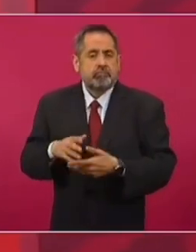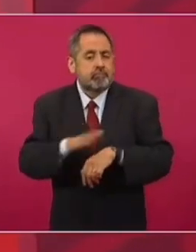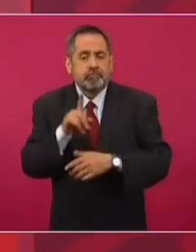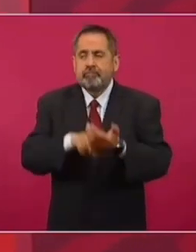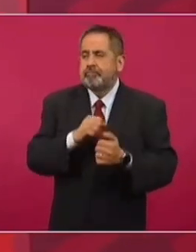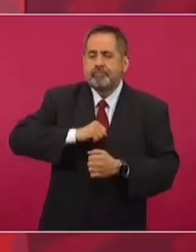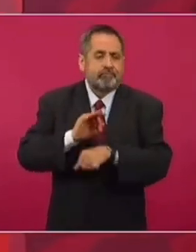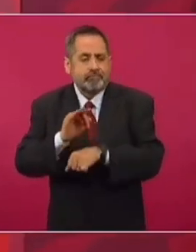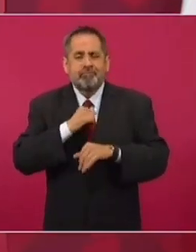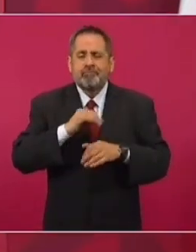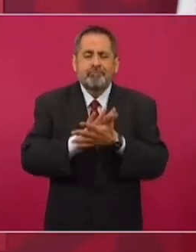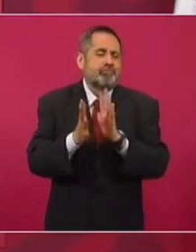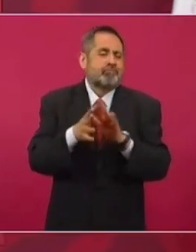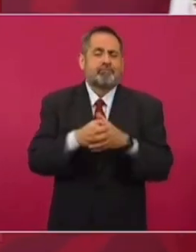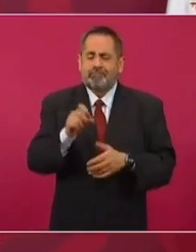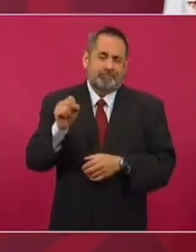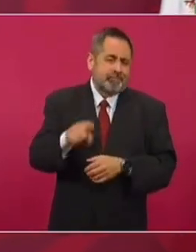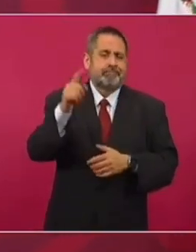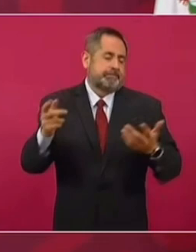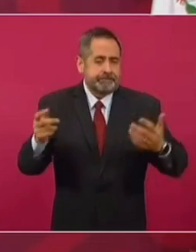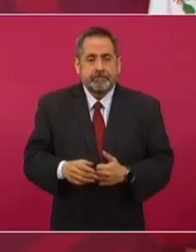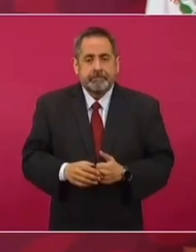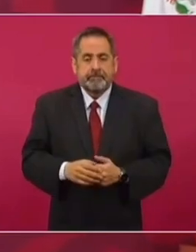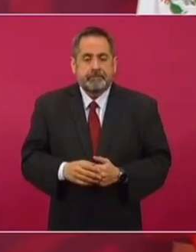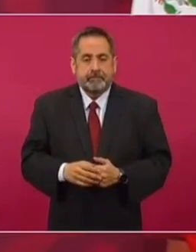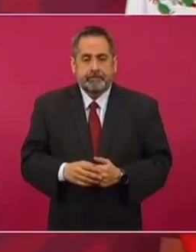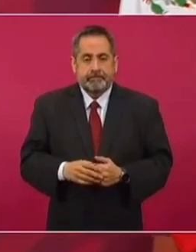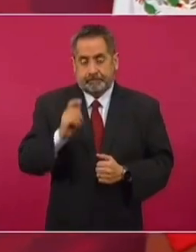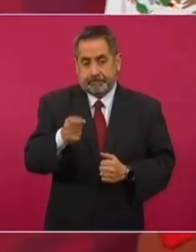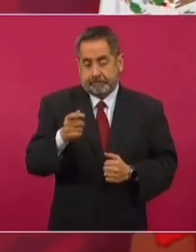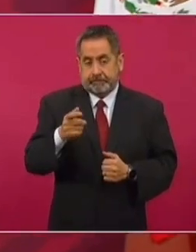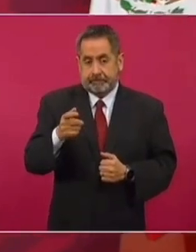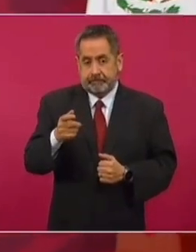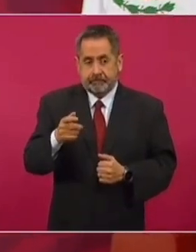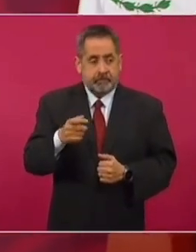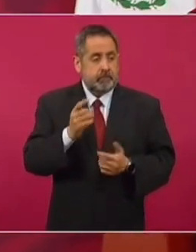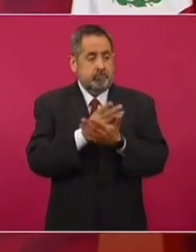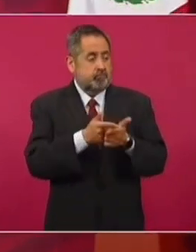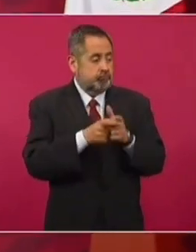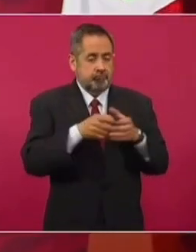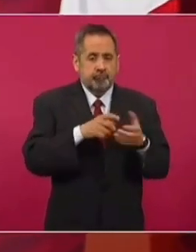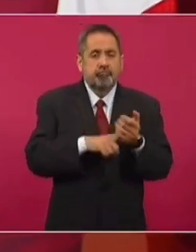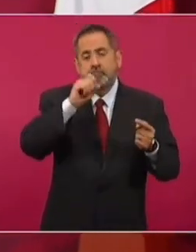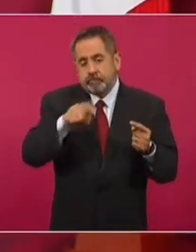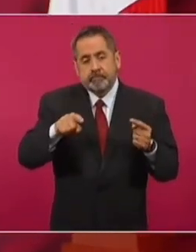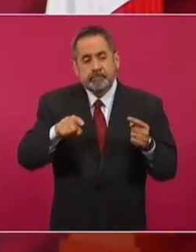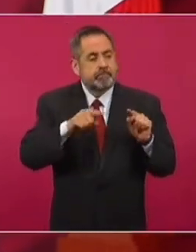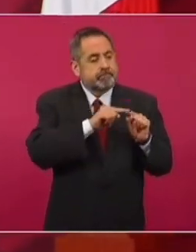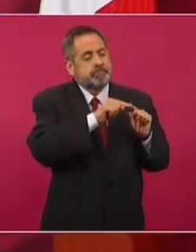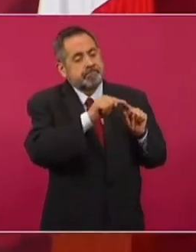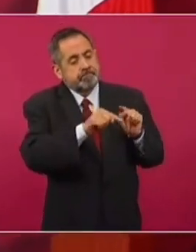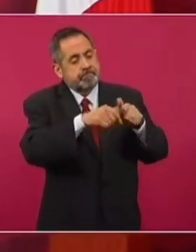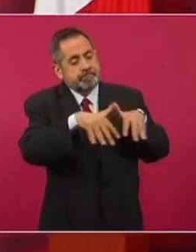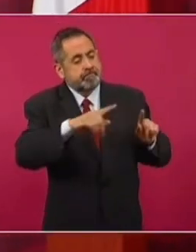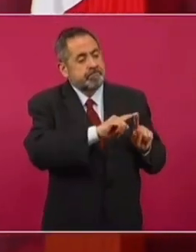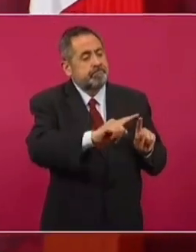poder político, con los medios de comunicación. Pero no solo era esa élite, sino esto estaba ramificado